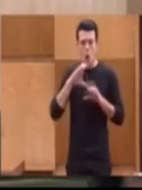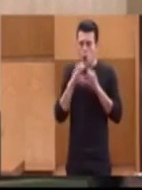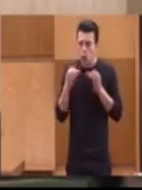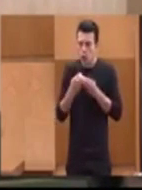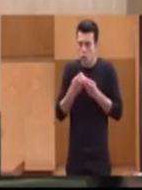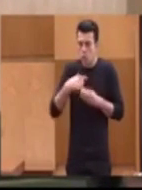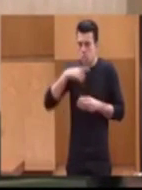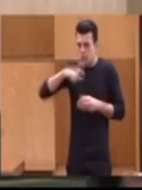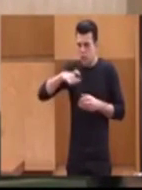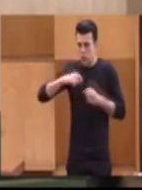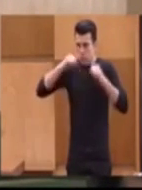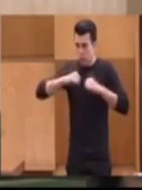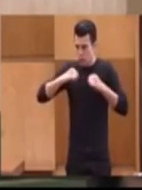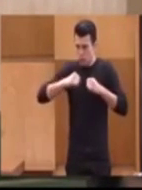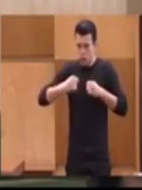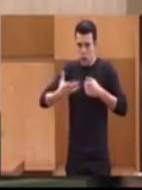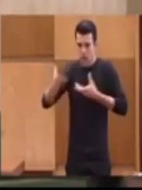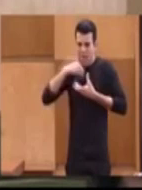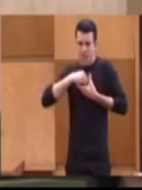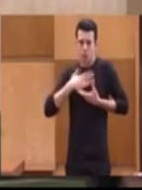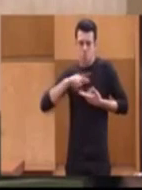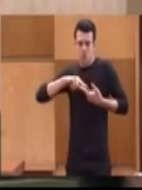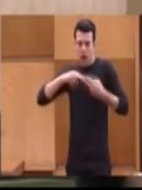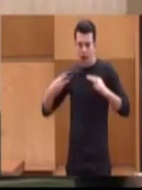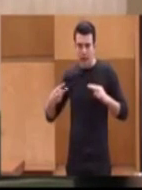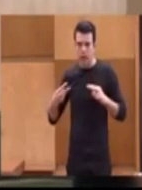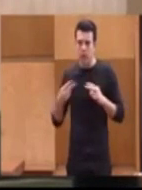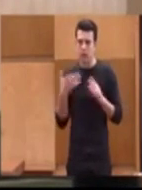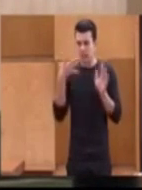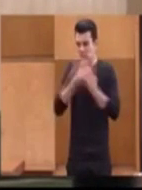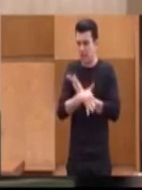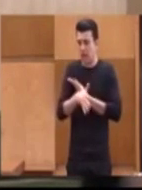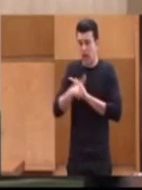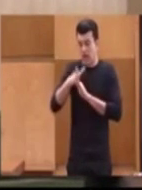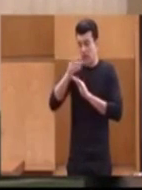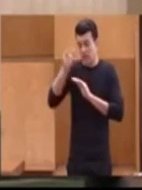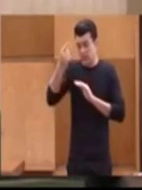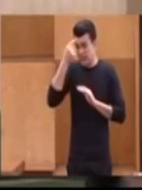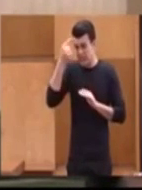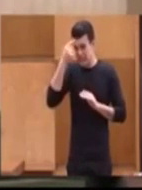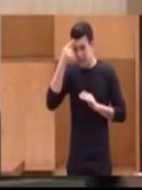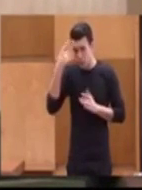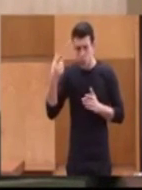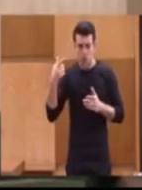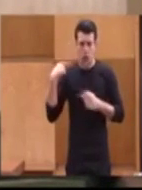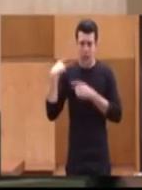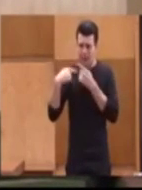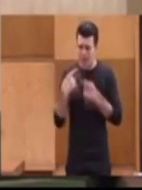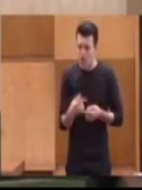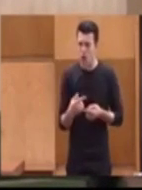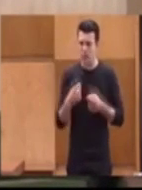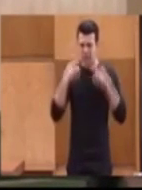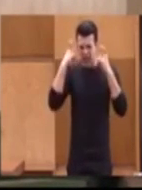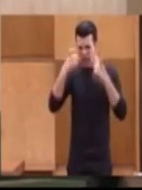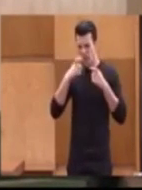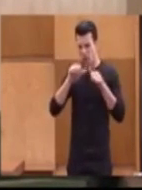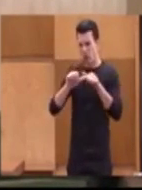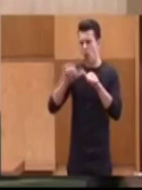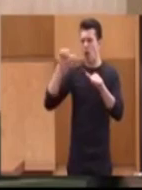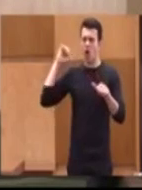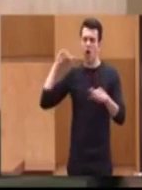nuestro mismo ADN. Aquellos que son depositarios de la sabiduría colectiva, las tradiciones, el esfuerzo acumulado de